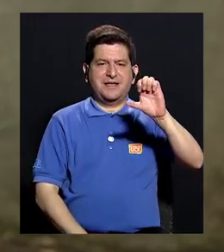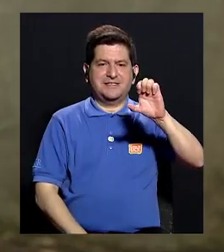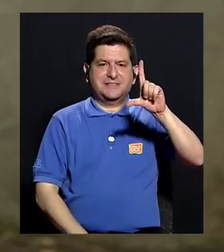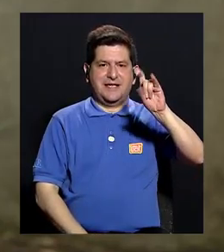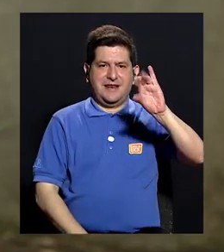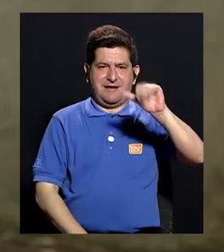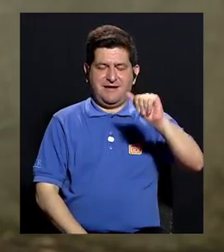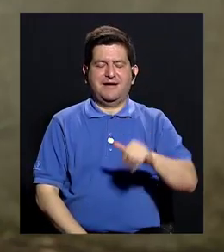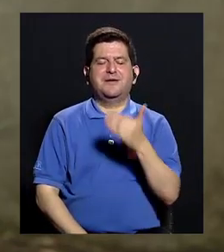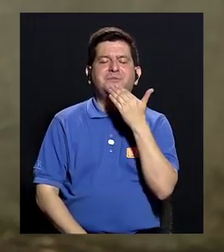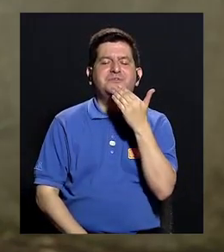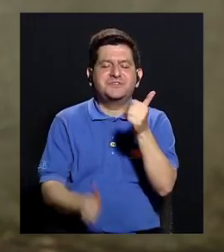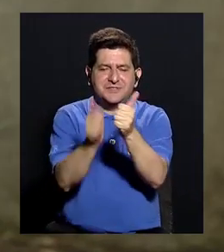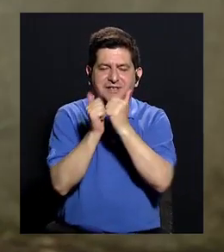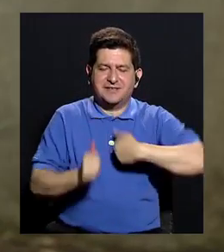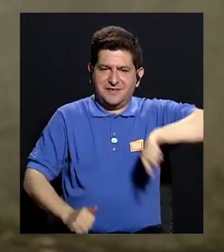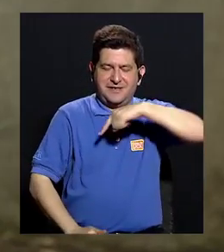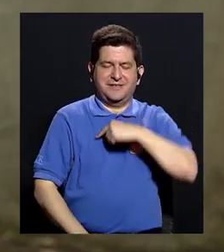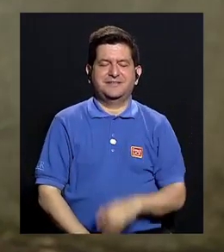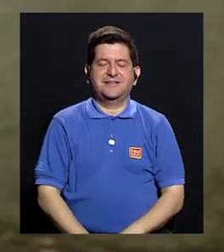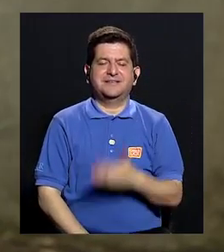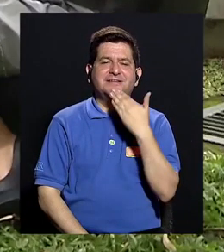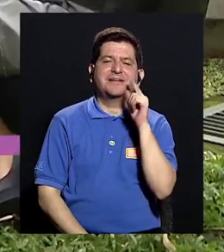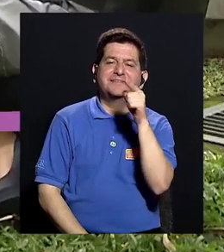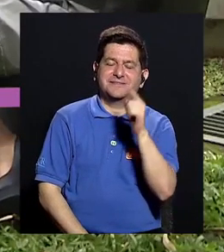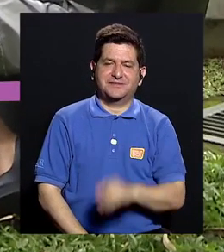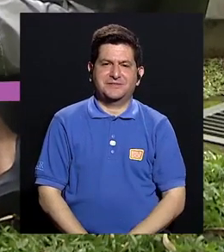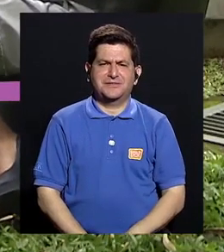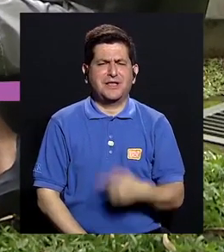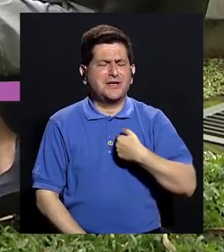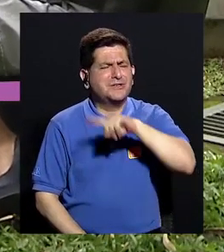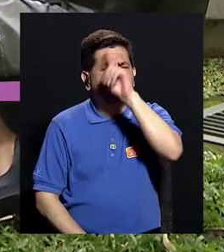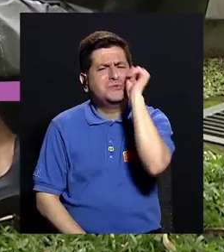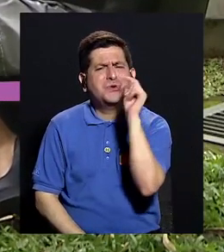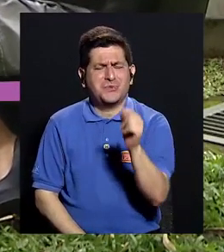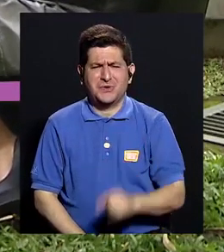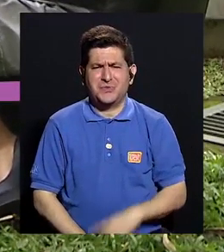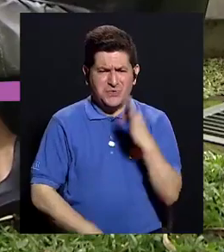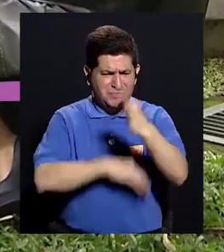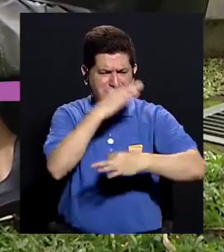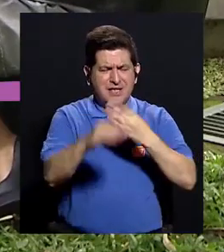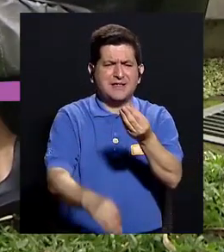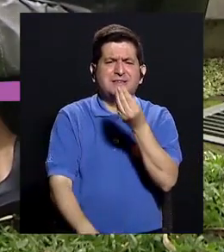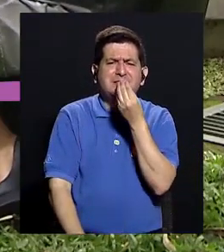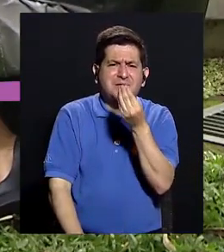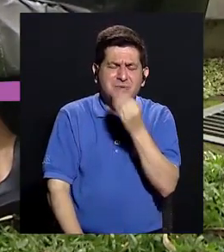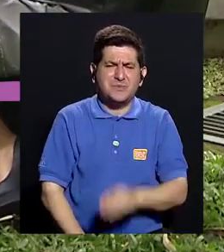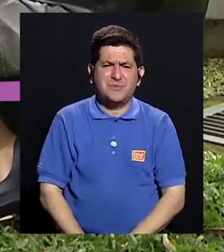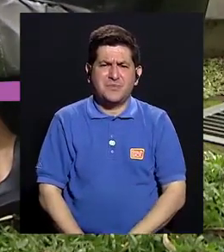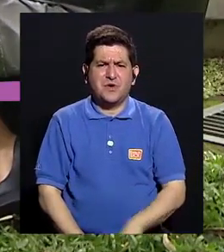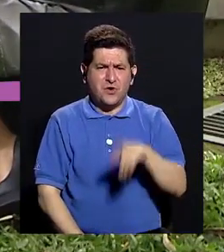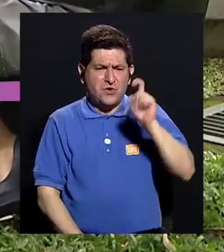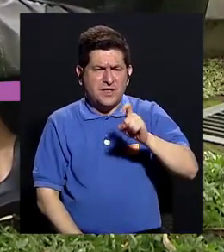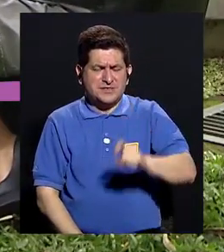Muchísimas gracias Kimberly por acompañarnos. Un placer, gracias a ustedes. Muchísimas gracias. Kimberly, yo quería preguntarle qué tipo de alimentos deben o no deben